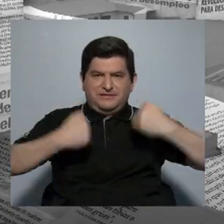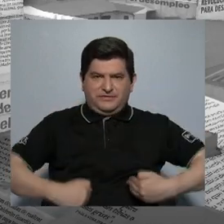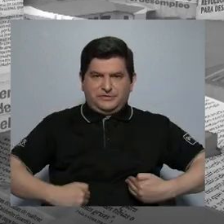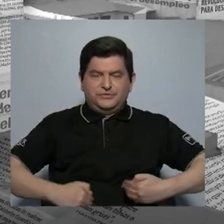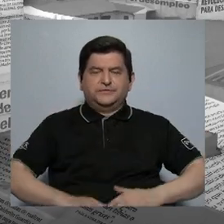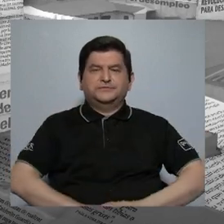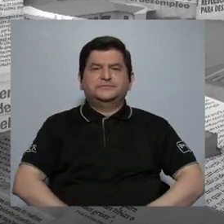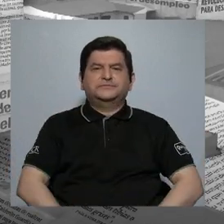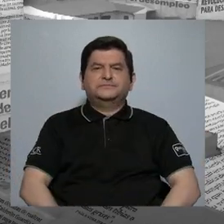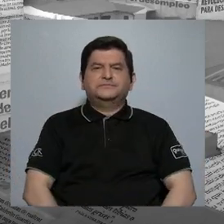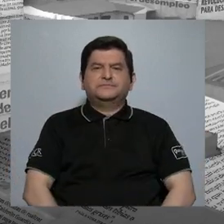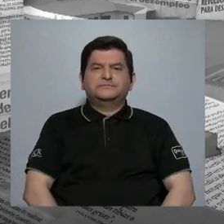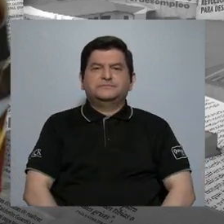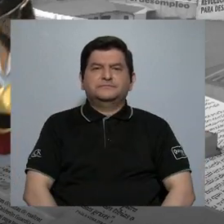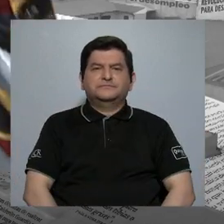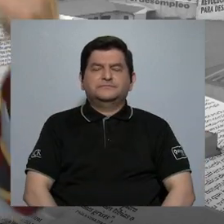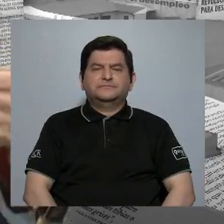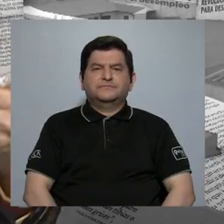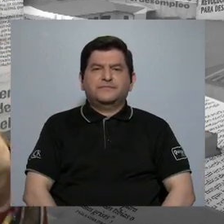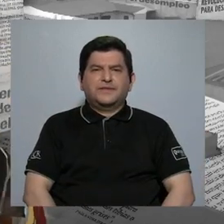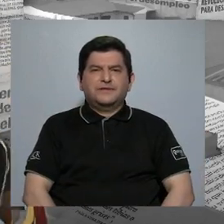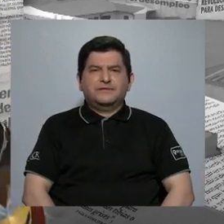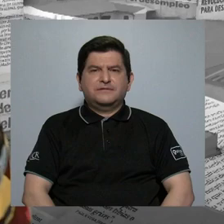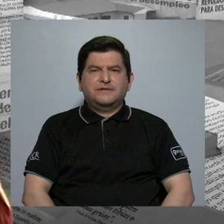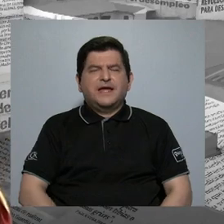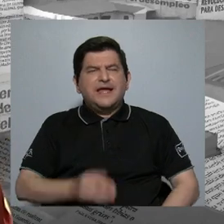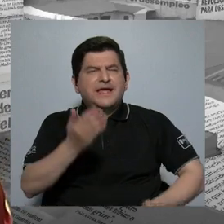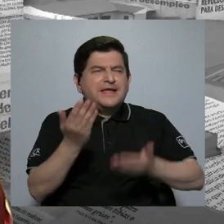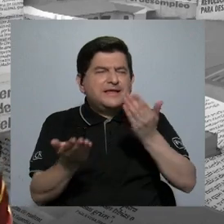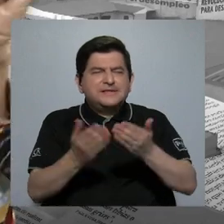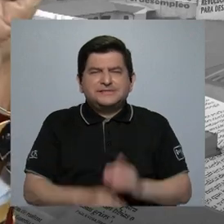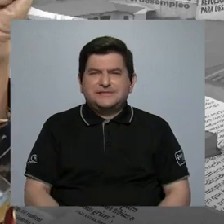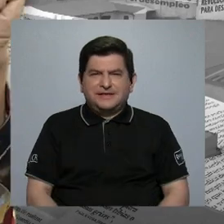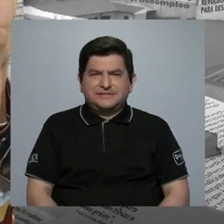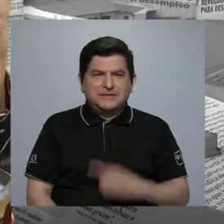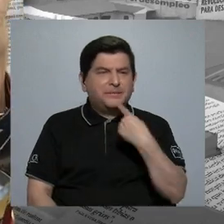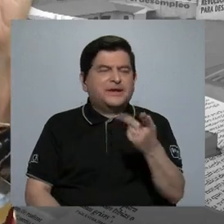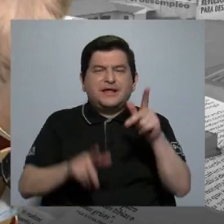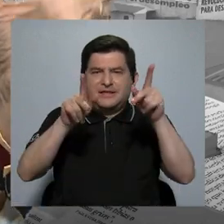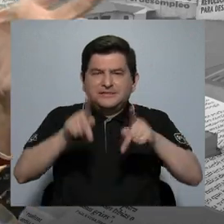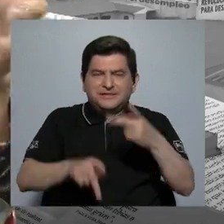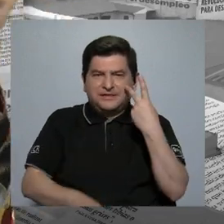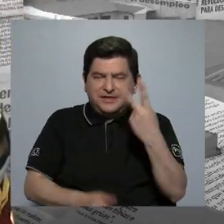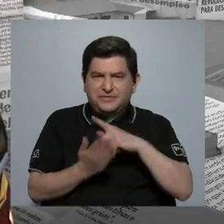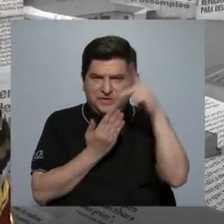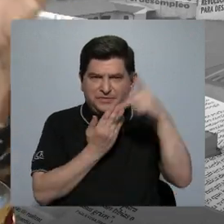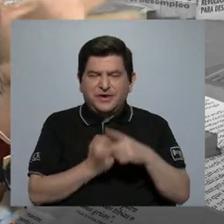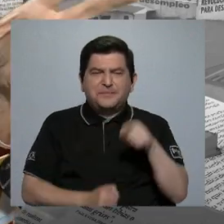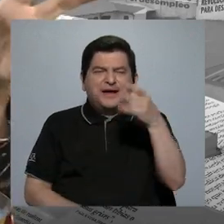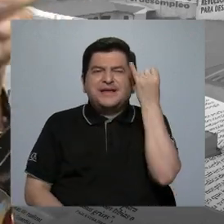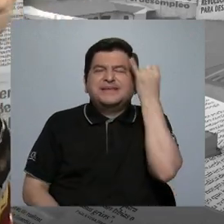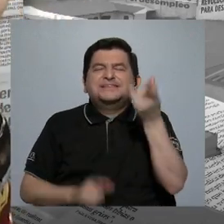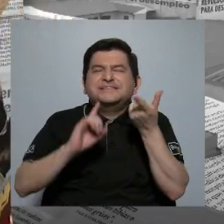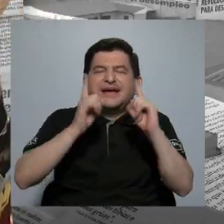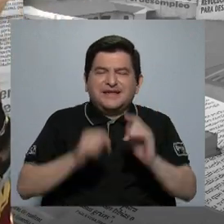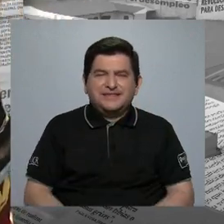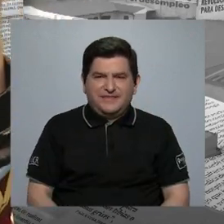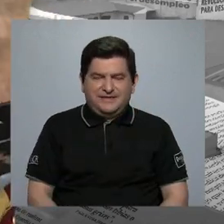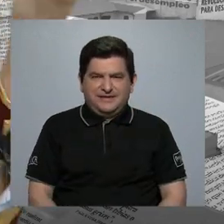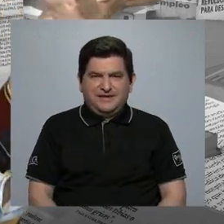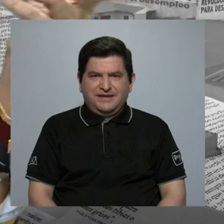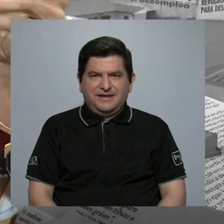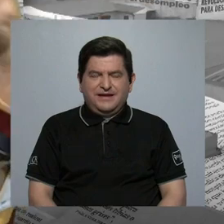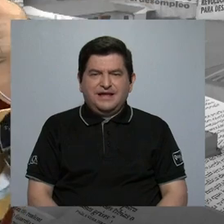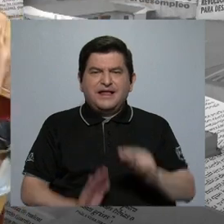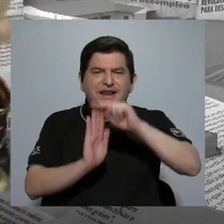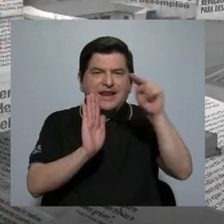Humanos, debería tener una línea. Tal vez para compartir con el público cuál es esa línea, cuáles deberían ser las pautas